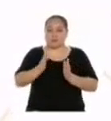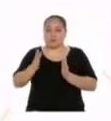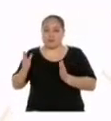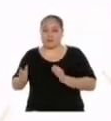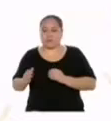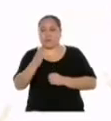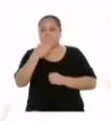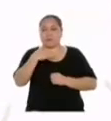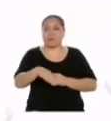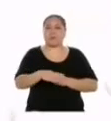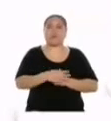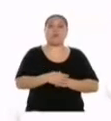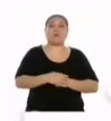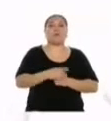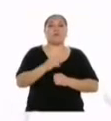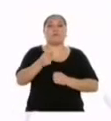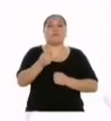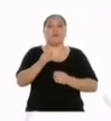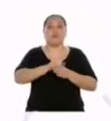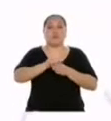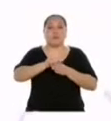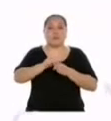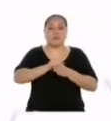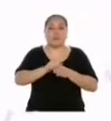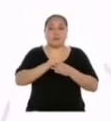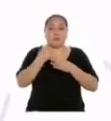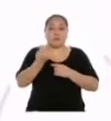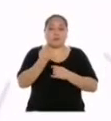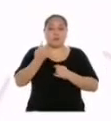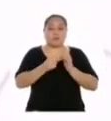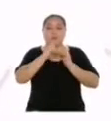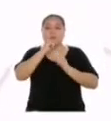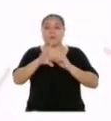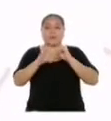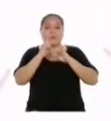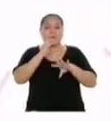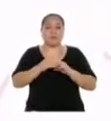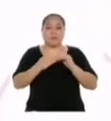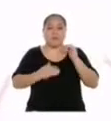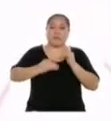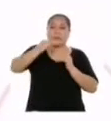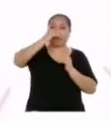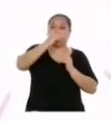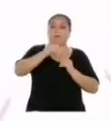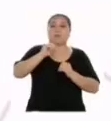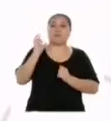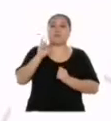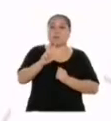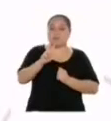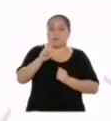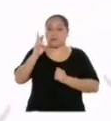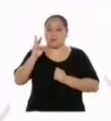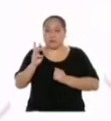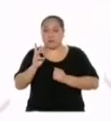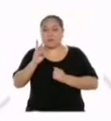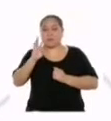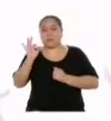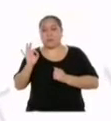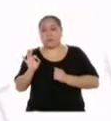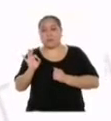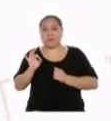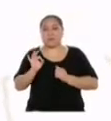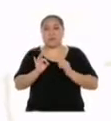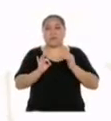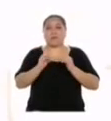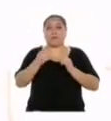Recuerden que para simplificar solo estamos indicando los límites superiores de los intervalos. 3, 6, 9